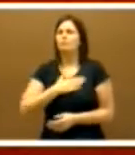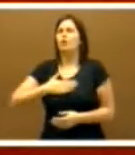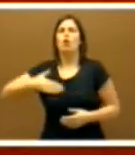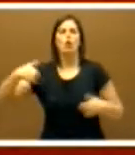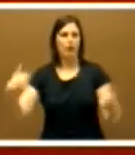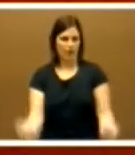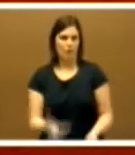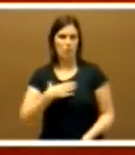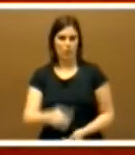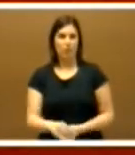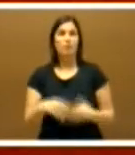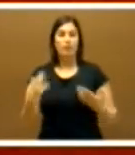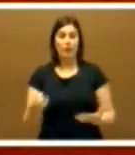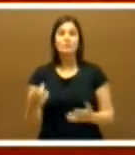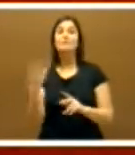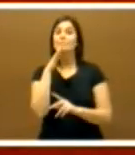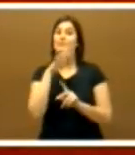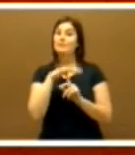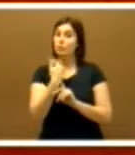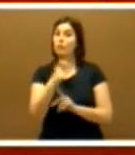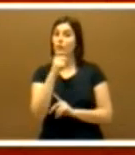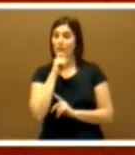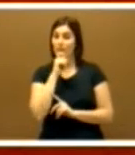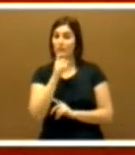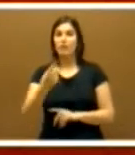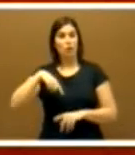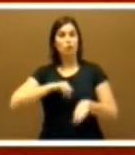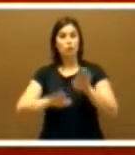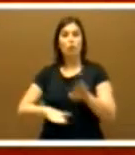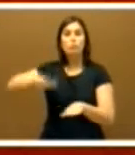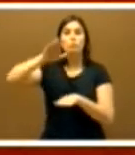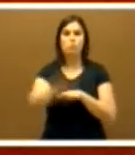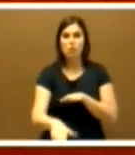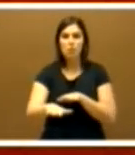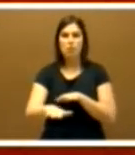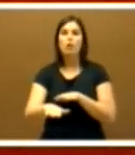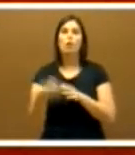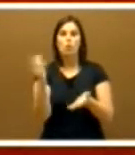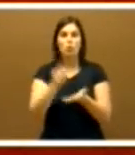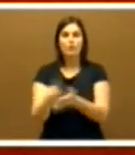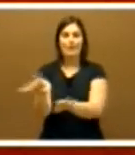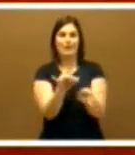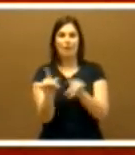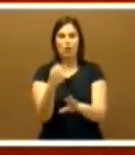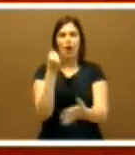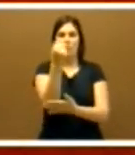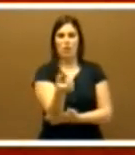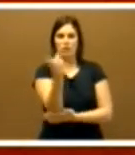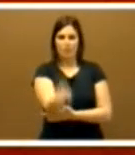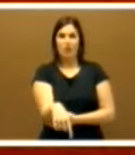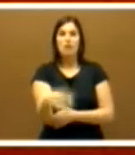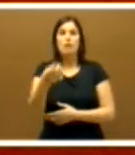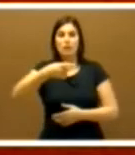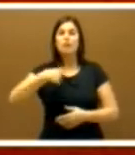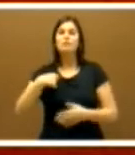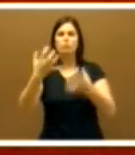En tiempos difíciles, hemos dado pasos decisivos en nuestra historia para levantar otras regiones. Y lo hemos sabido hacer